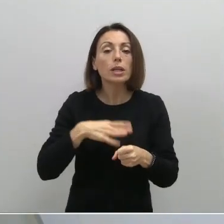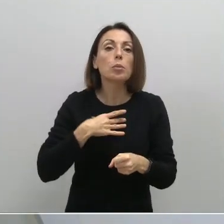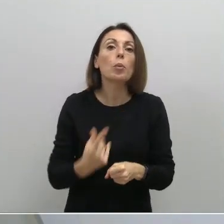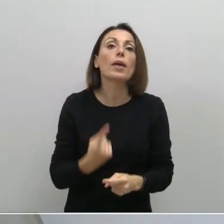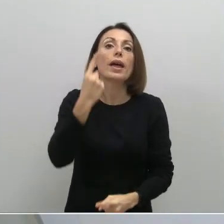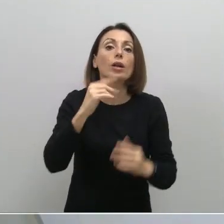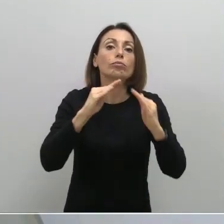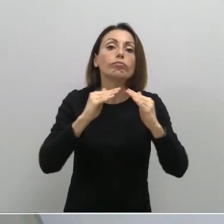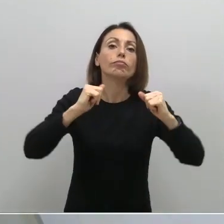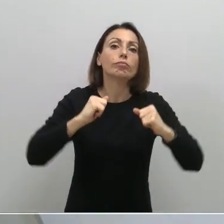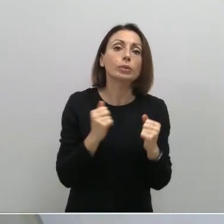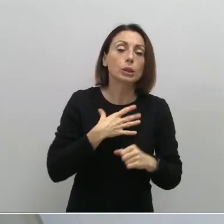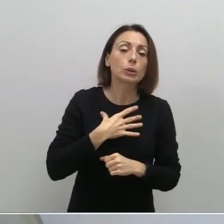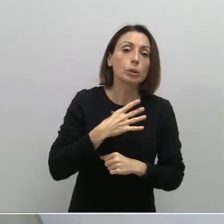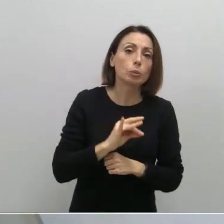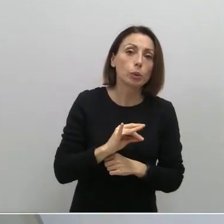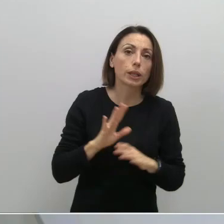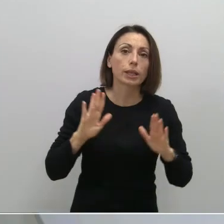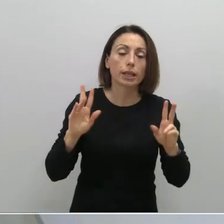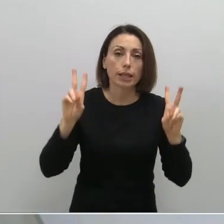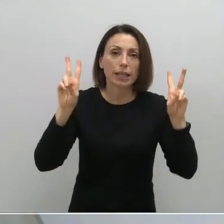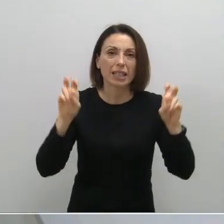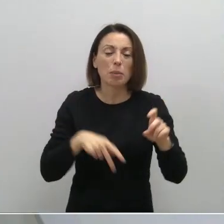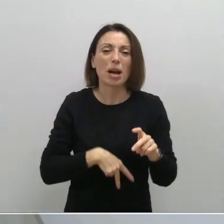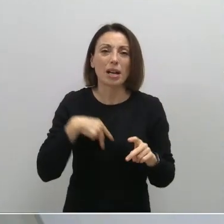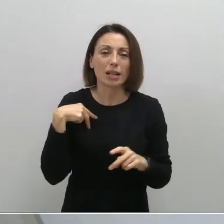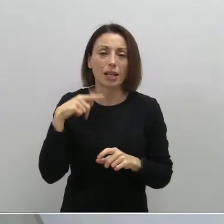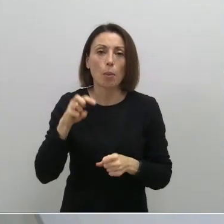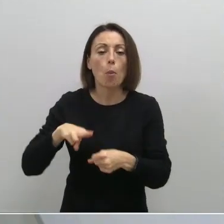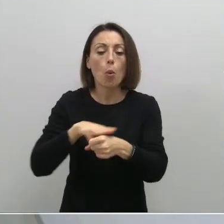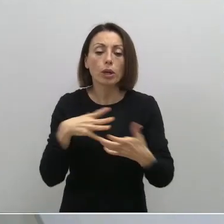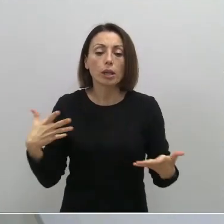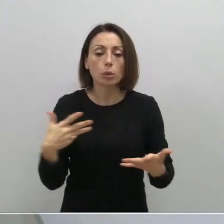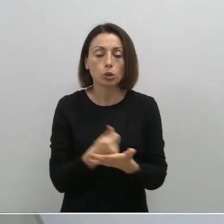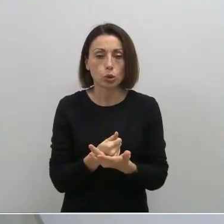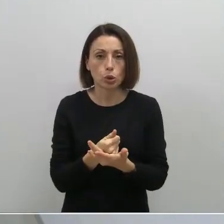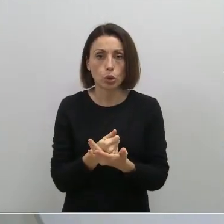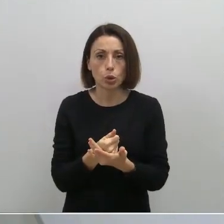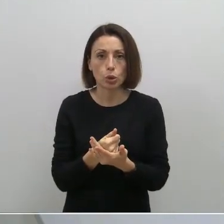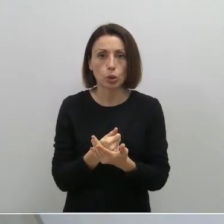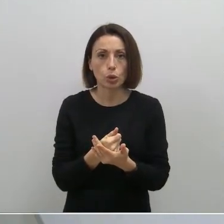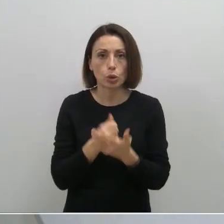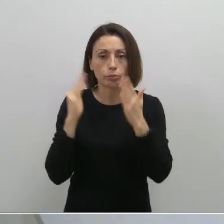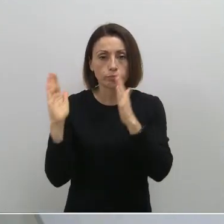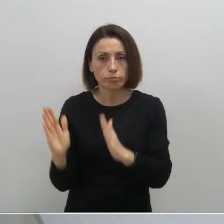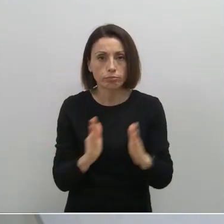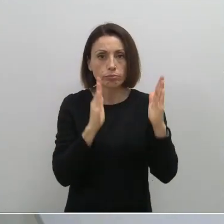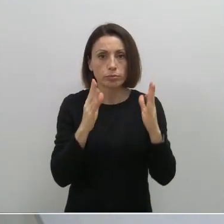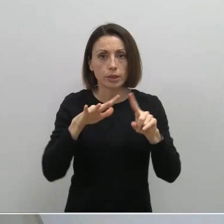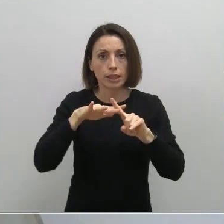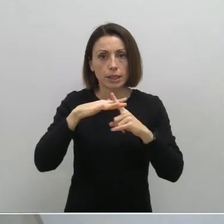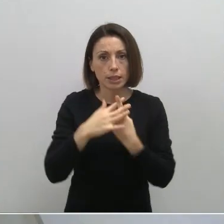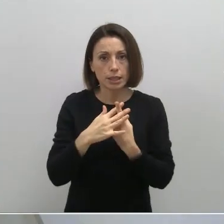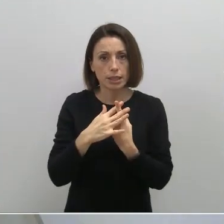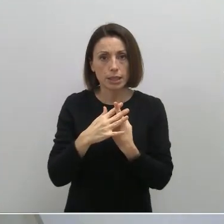más que a cuestiones generales para todos los municipios de la región. Pasaríamos un poco a la situación en la